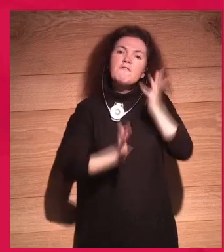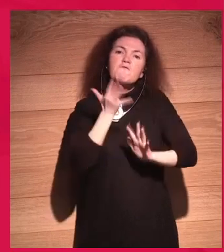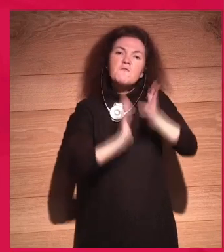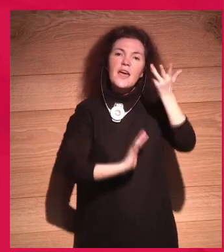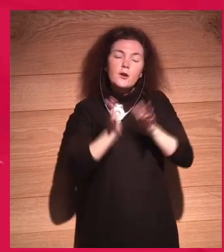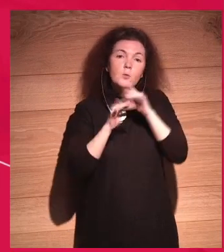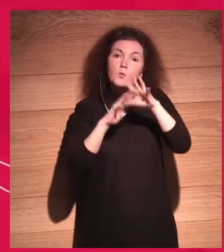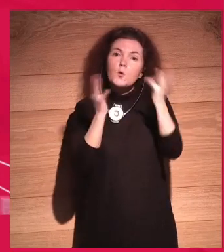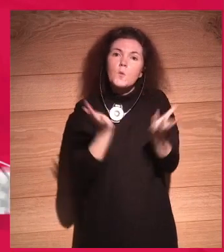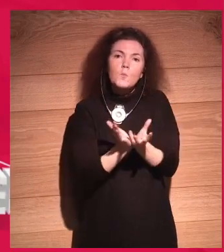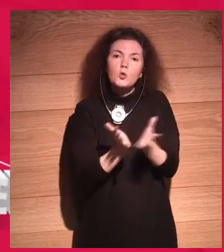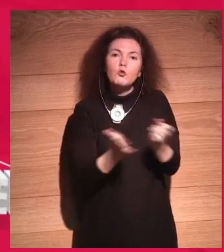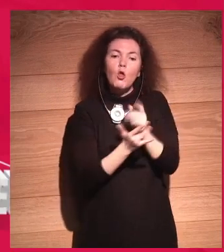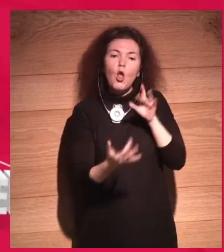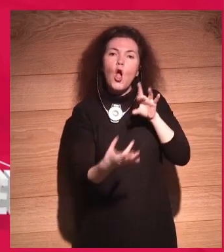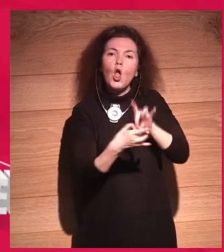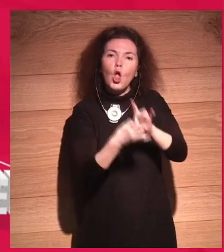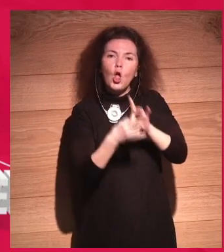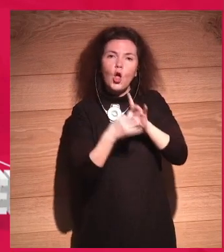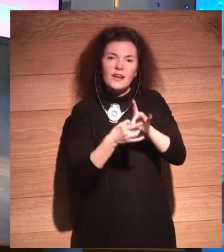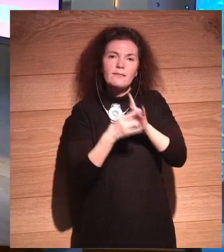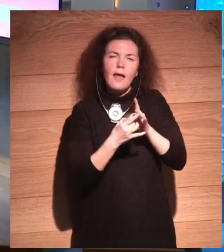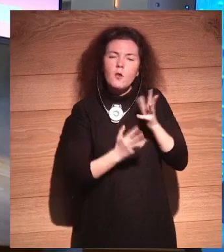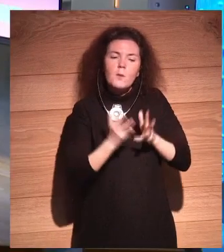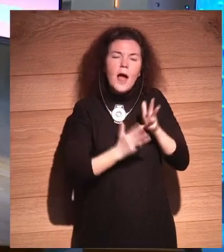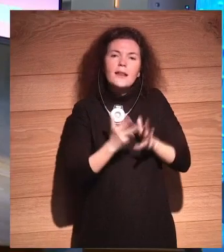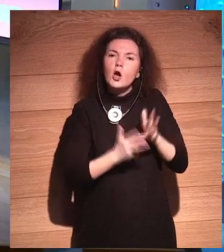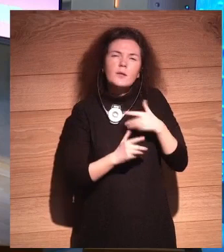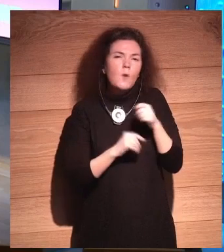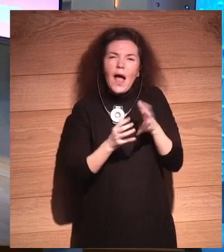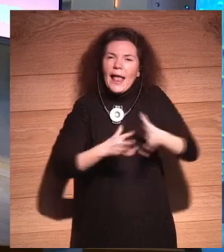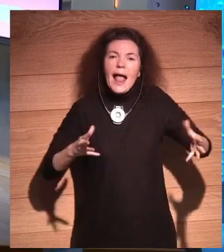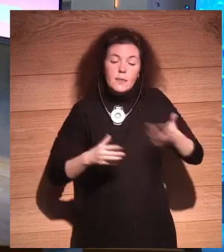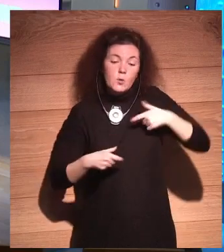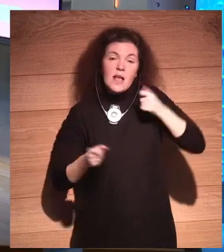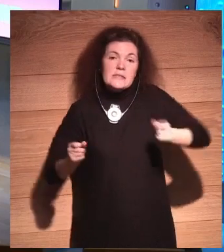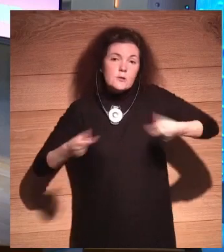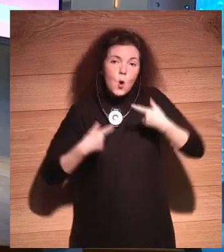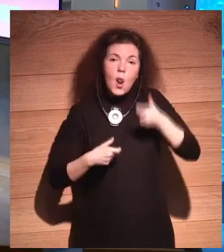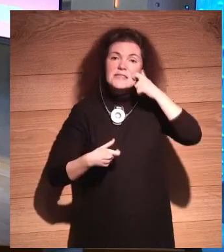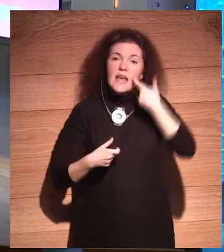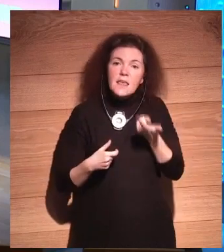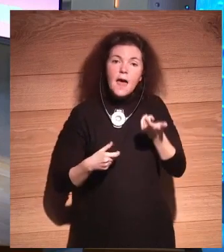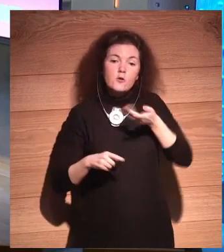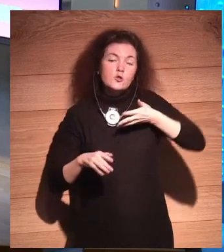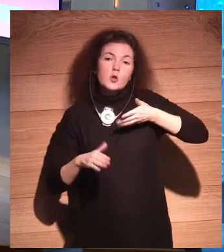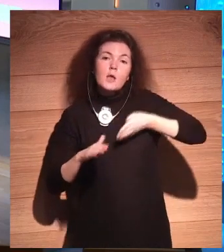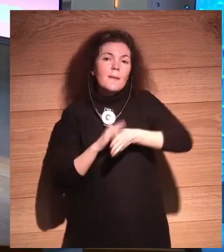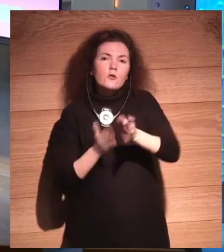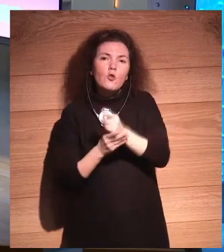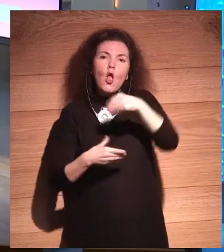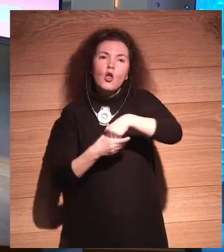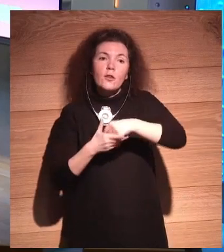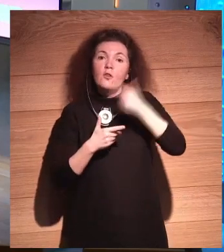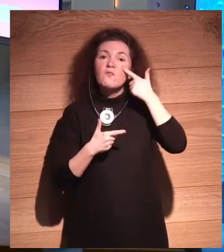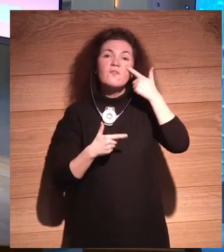un mundo en que todo está conectado a un algoritmo gigante. Nuestro seguro, nuestra sanidad, nuestros medios, nuestros contenidos. Mirad lo